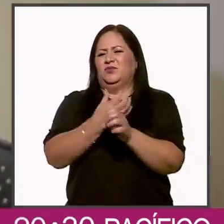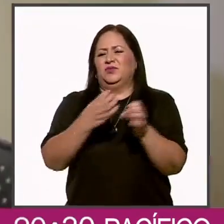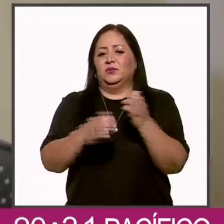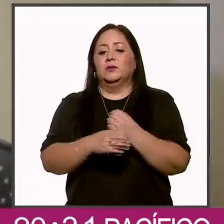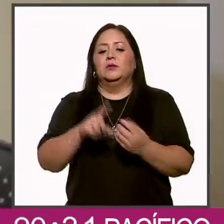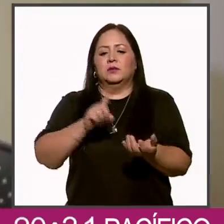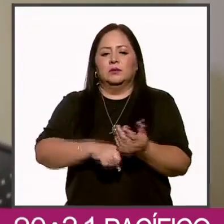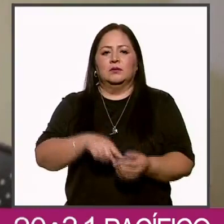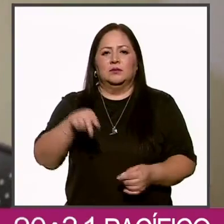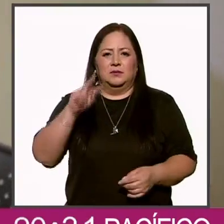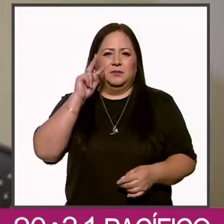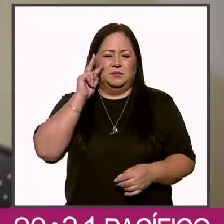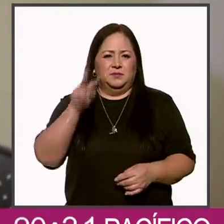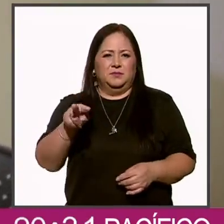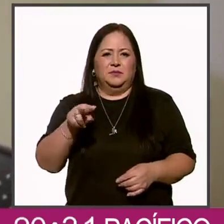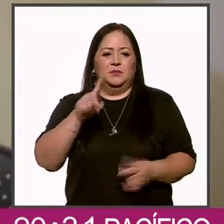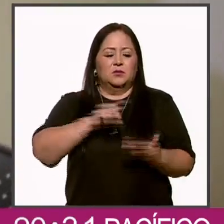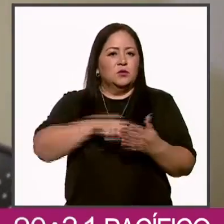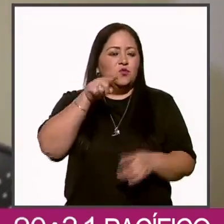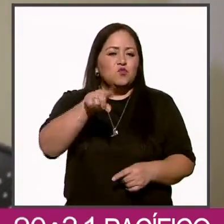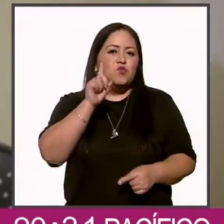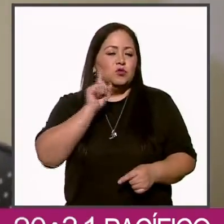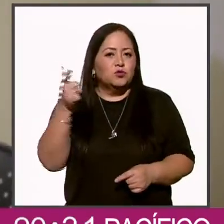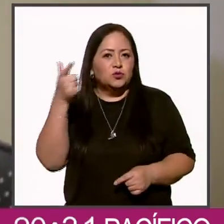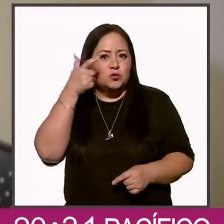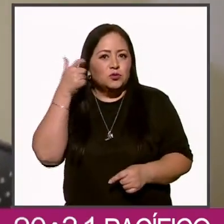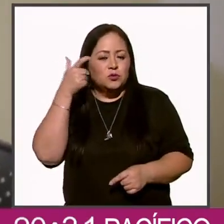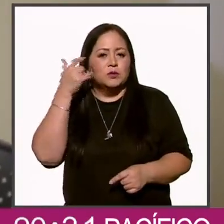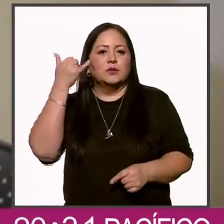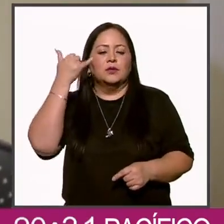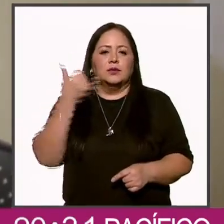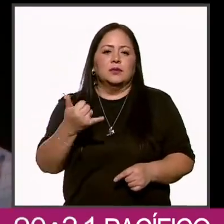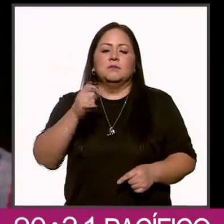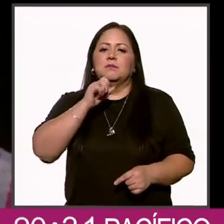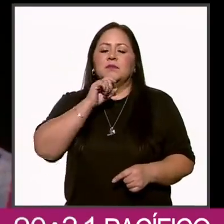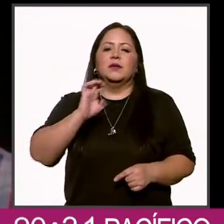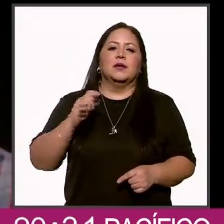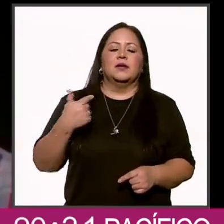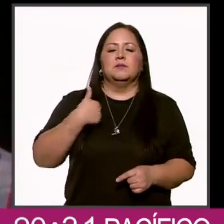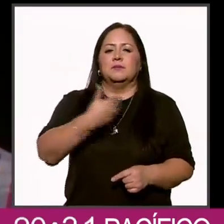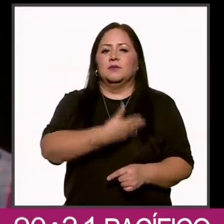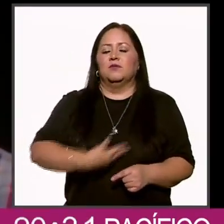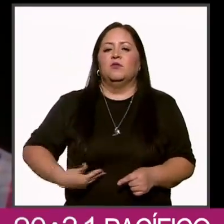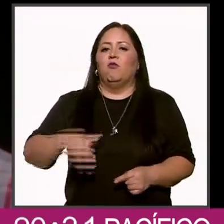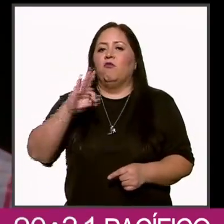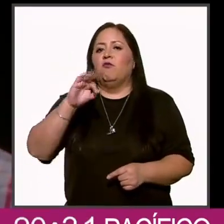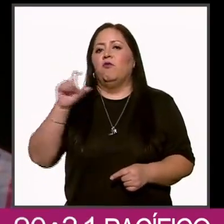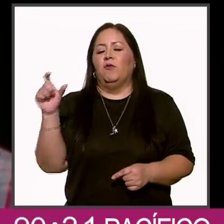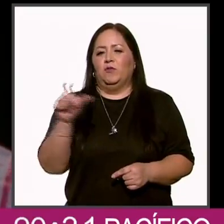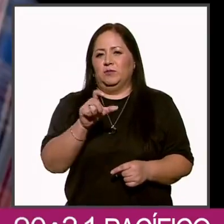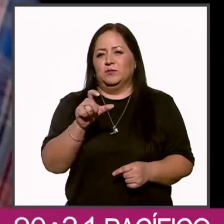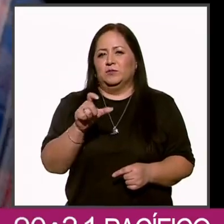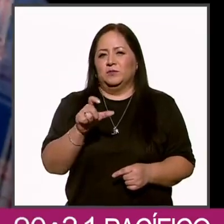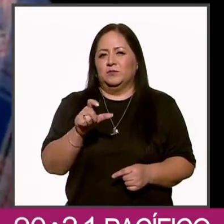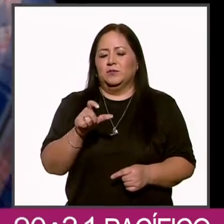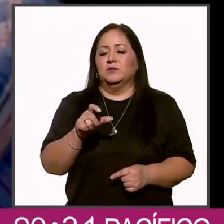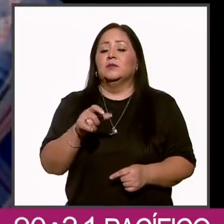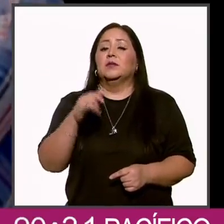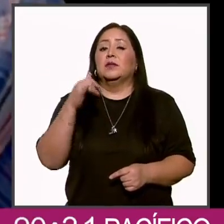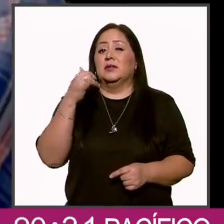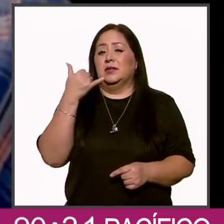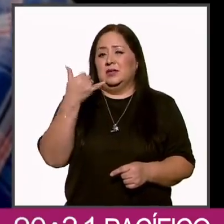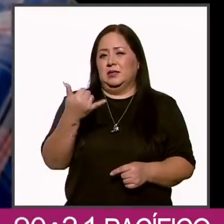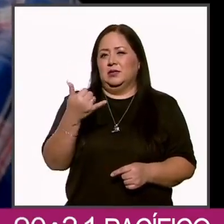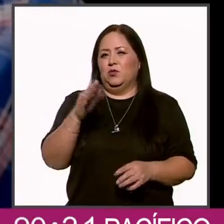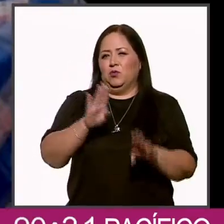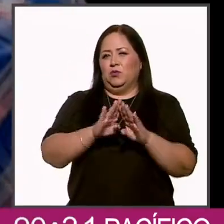Hubo un encontronazo entre Xochitl Galvez y su mentor, el expresidente Vicente Fox, a propósito